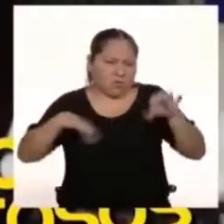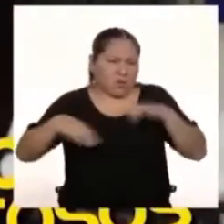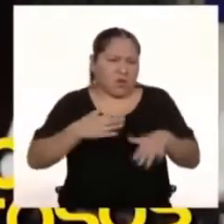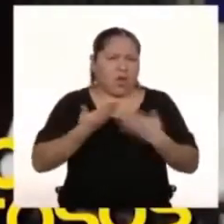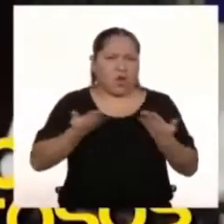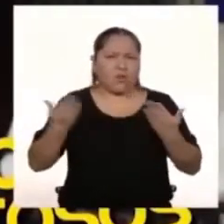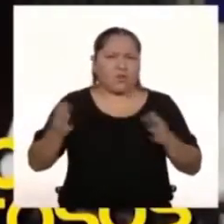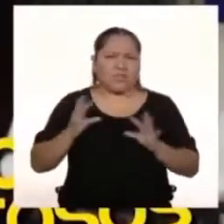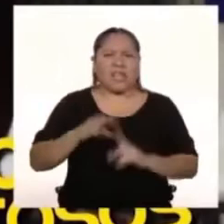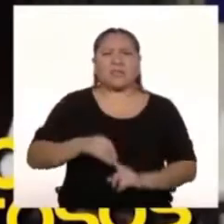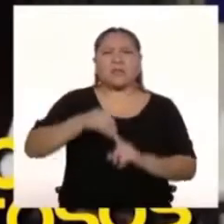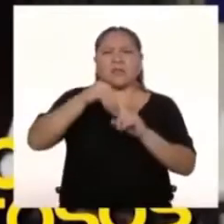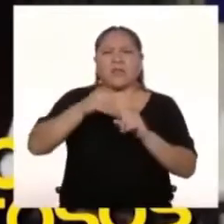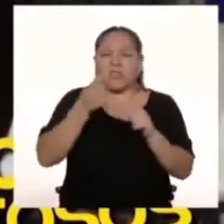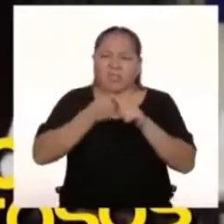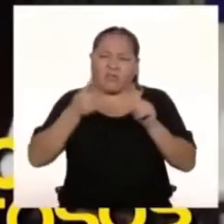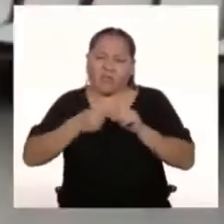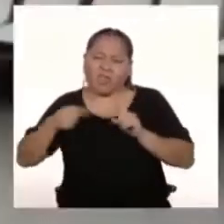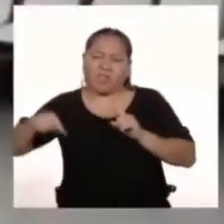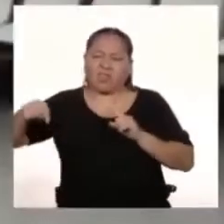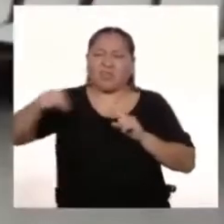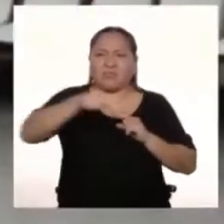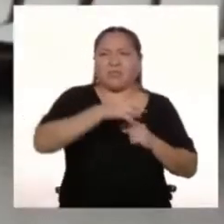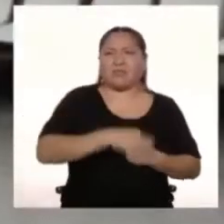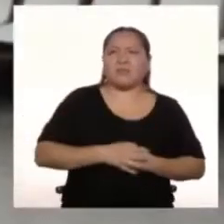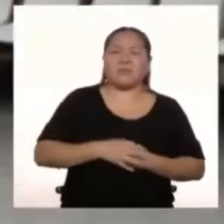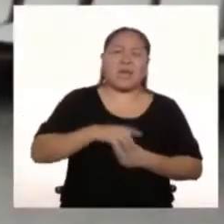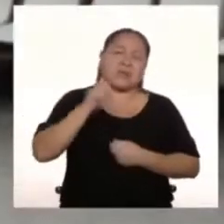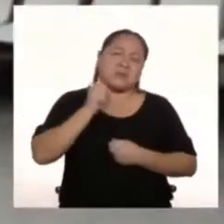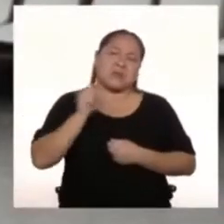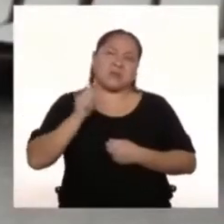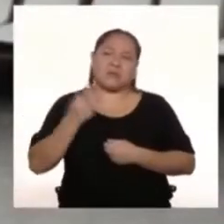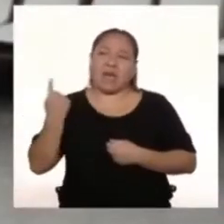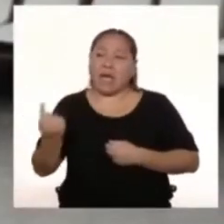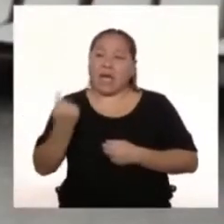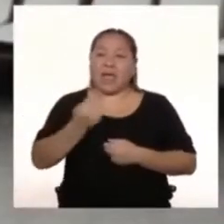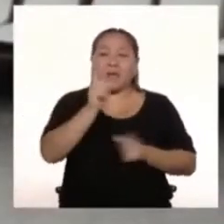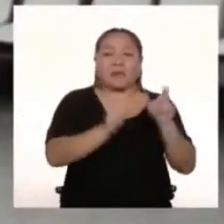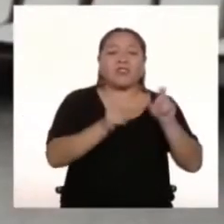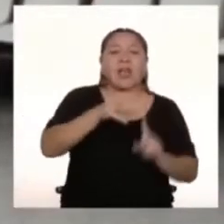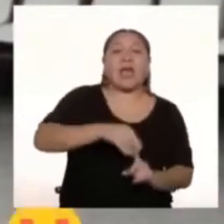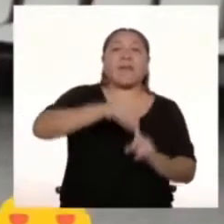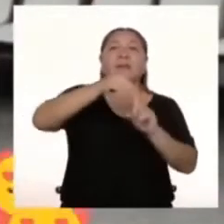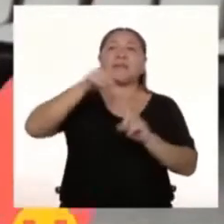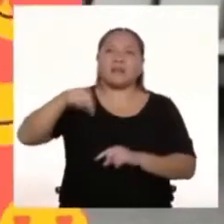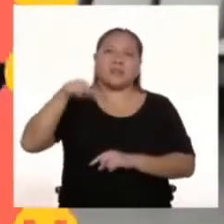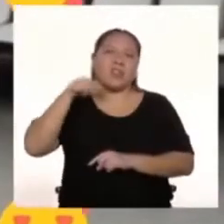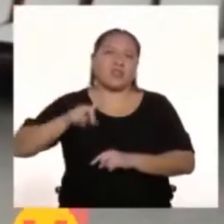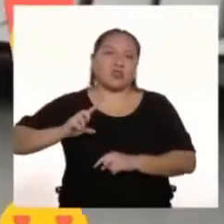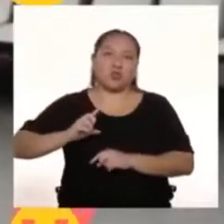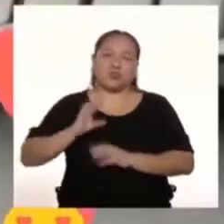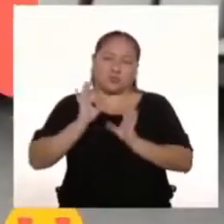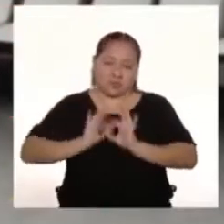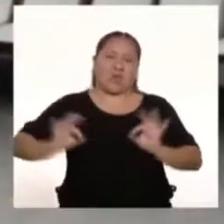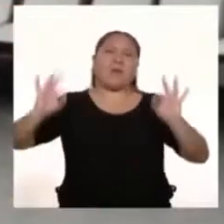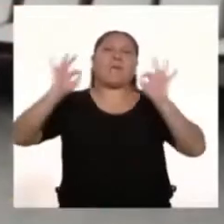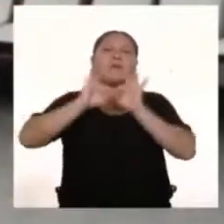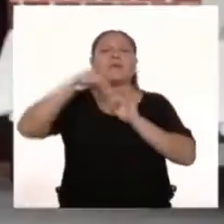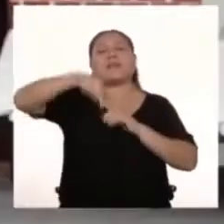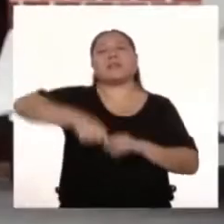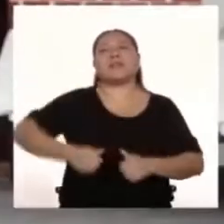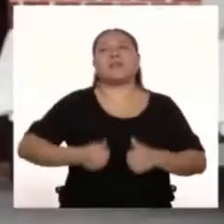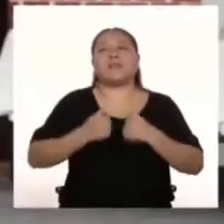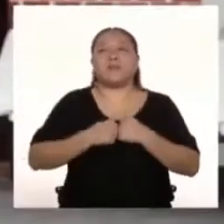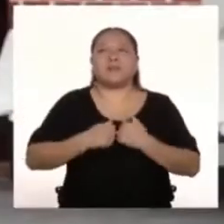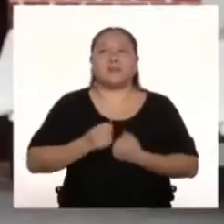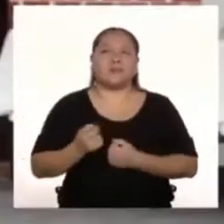Algo que nos diferencia De los demás Sí Porque cada persona Es especial Y eso nos hace Muy importantes En esta vida